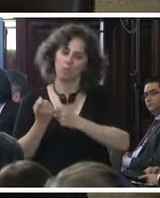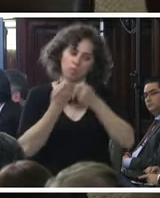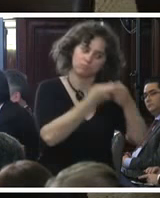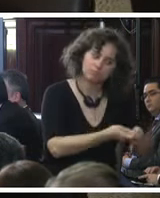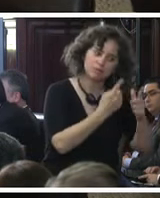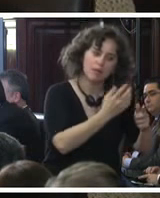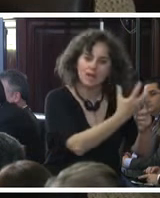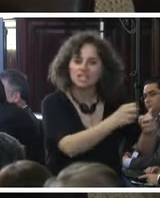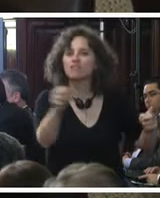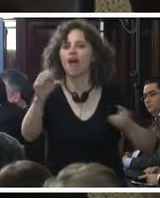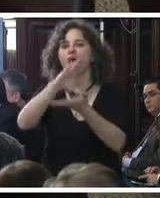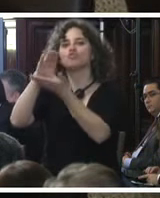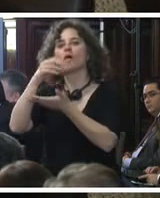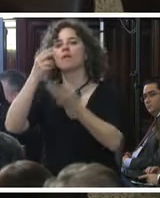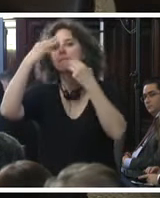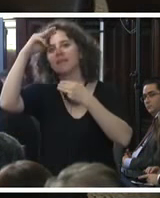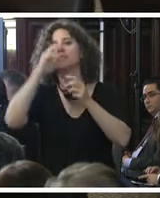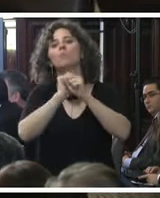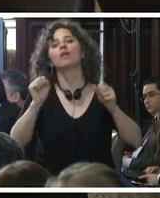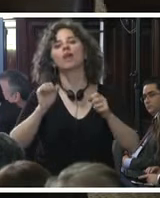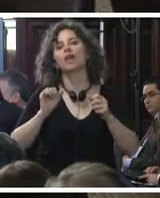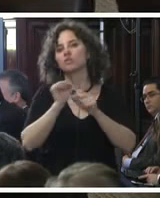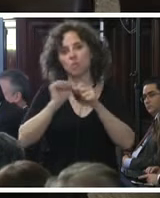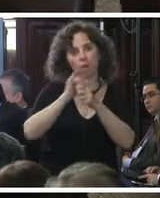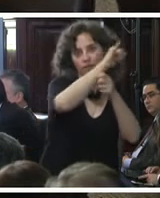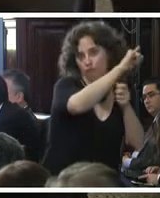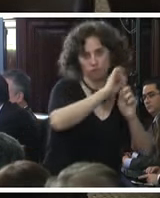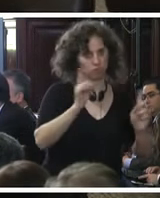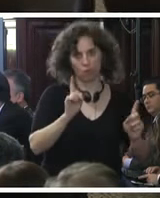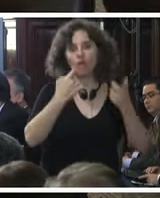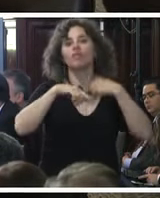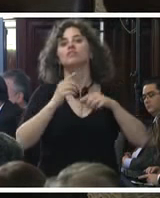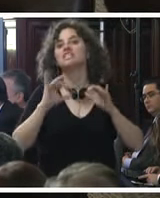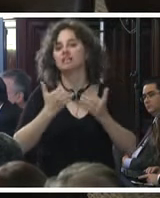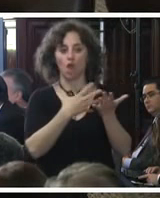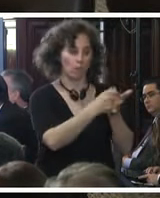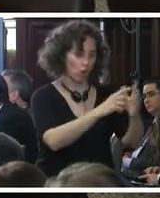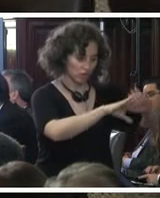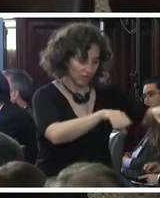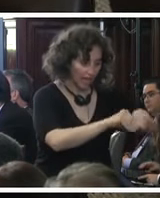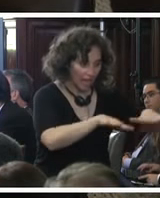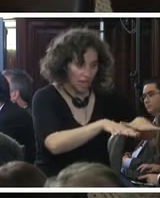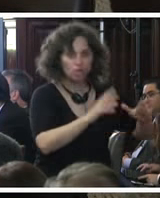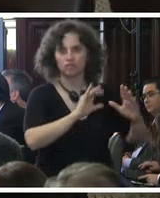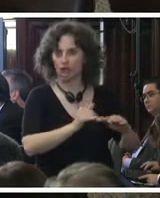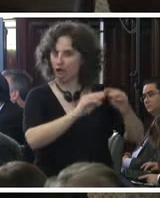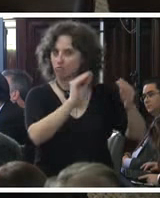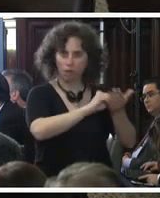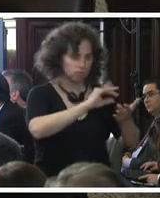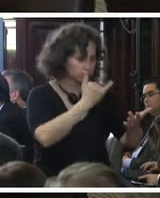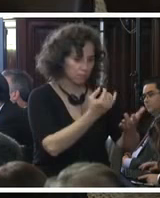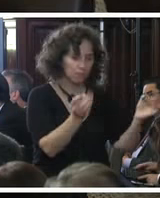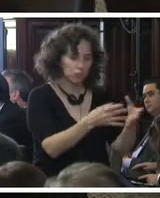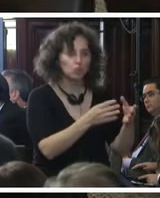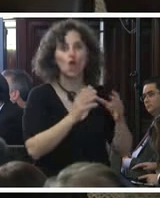trasladado a la ciudad de México porque Aldo no puede volar ya se compró el terreno ya se escrituró el terreno el secretario de